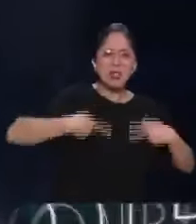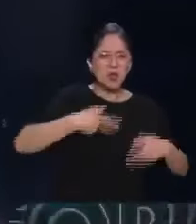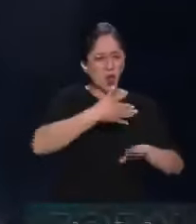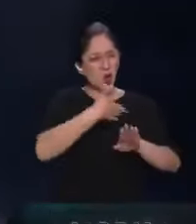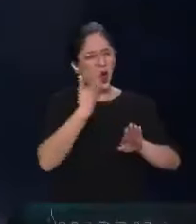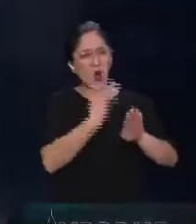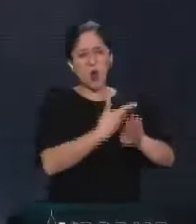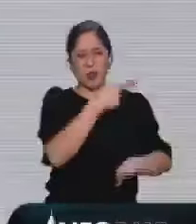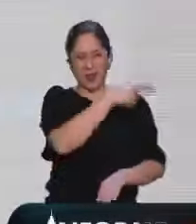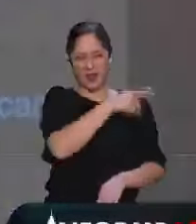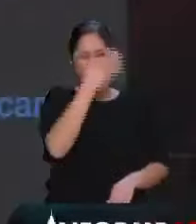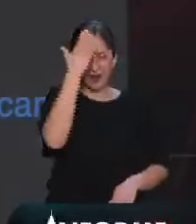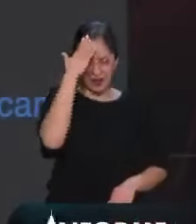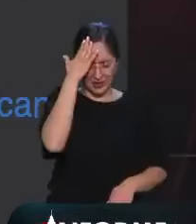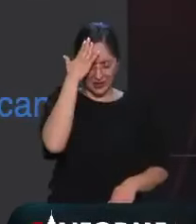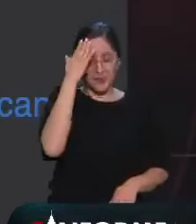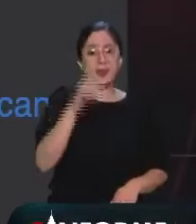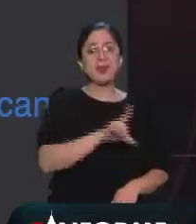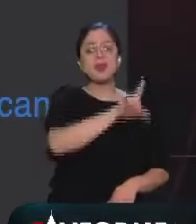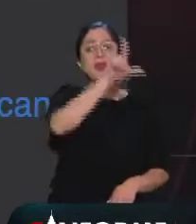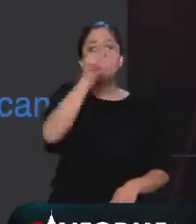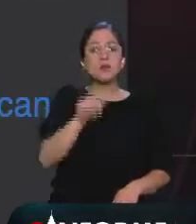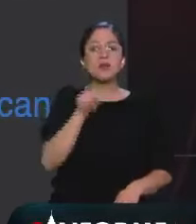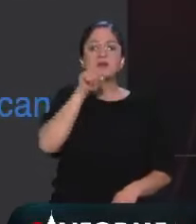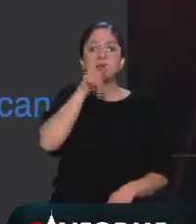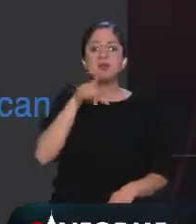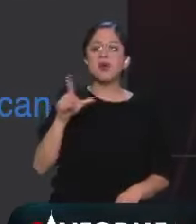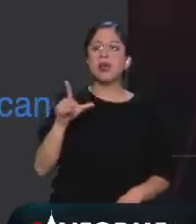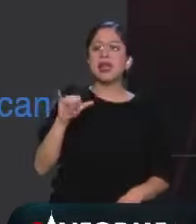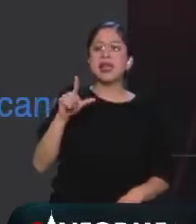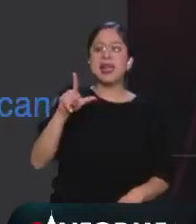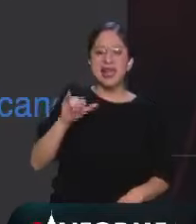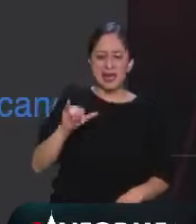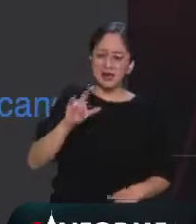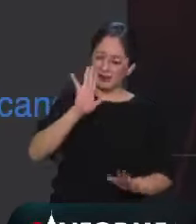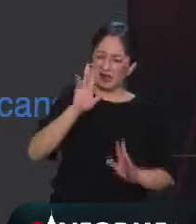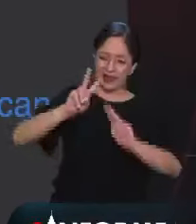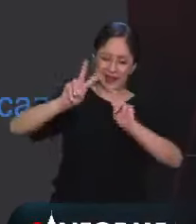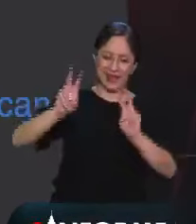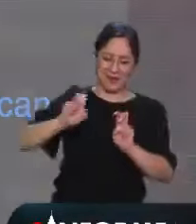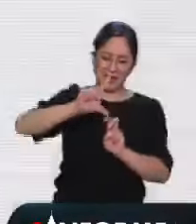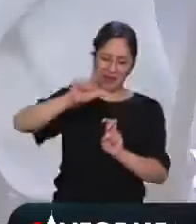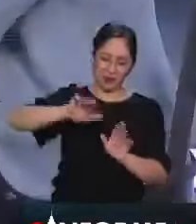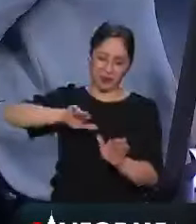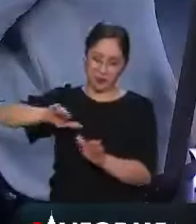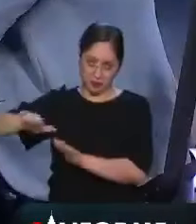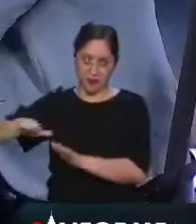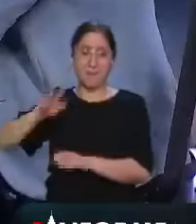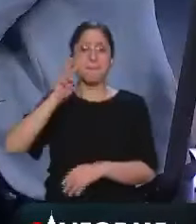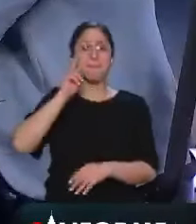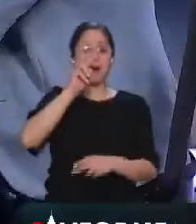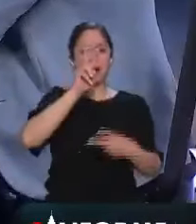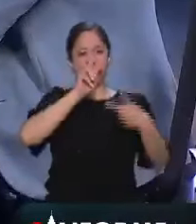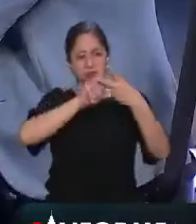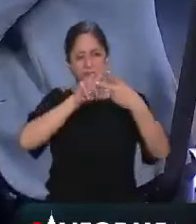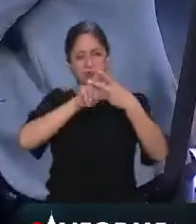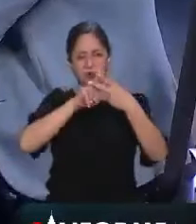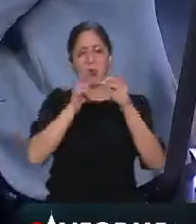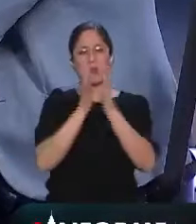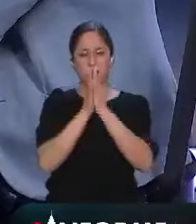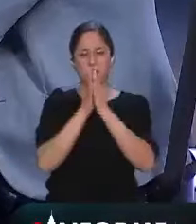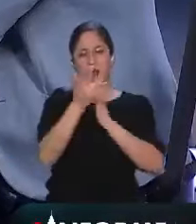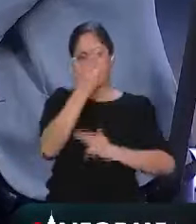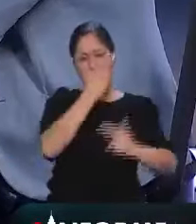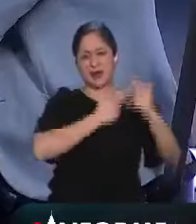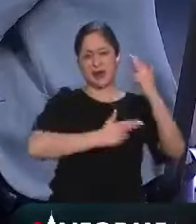tendencia acerca de Lili Teyes, pero ya es un tema que hablaremos más adelante. Ok. Bueno, aquí vemos la nube de... Si la pueden regresar a esa imagen, por